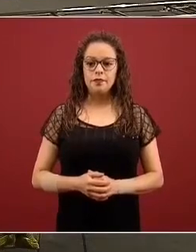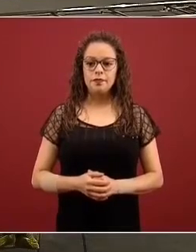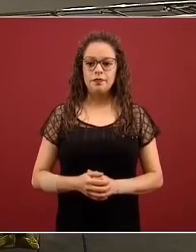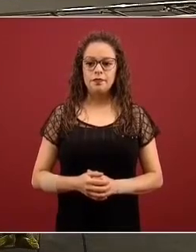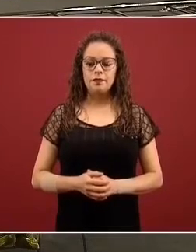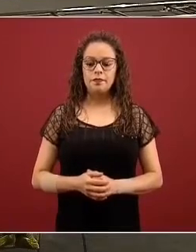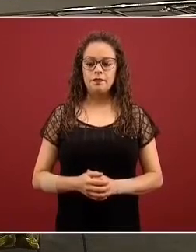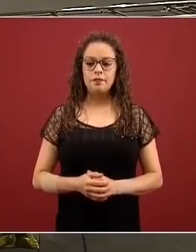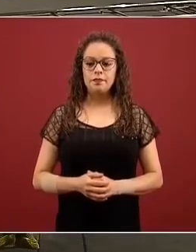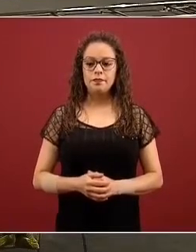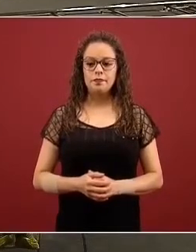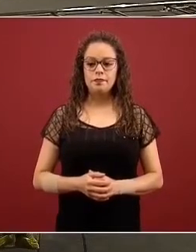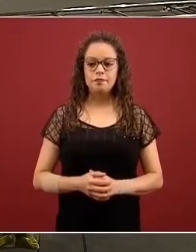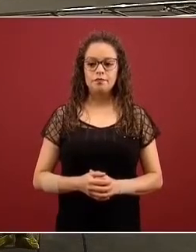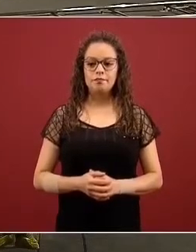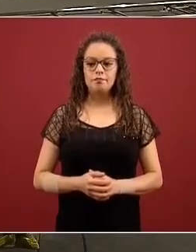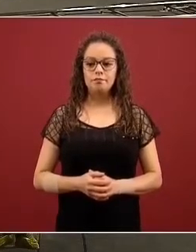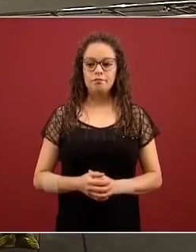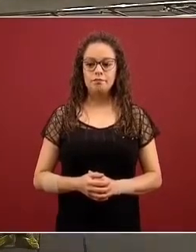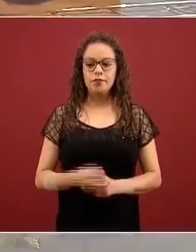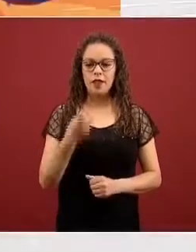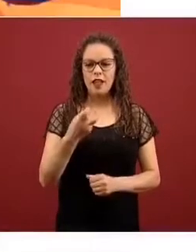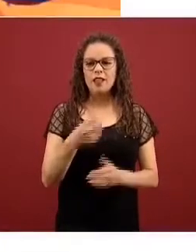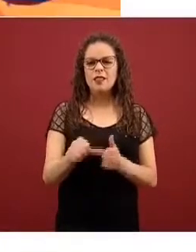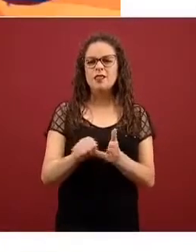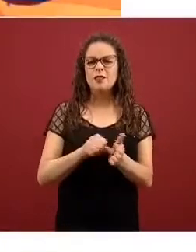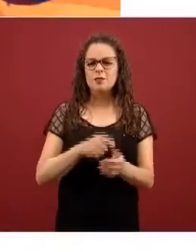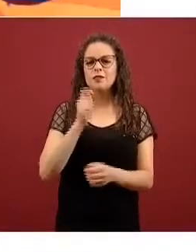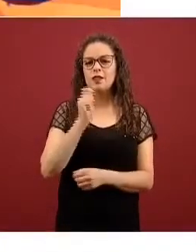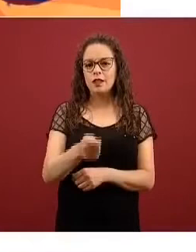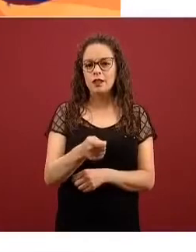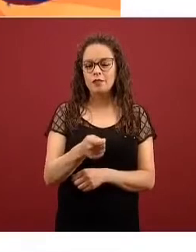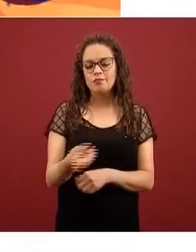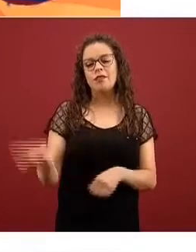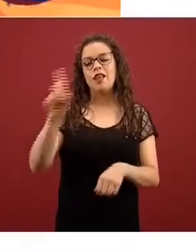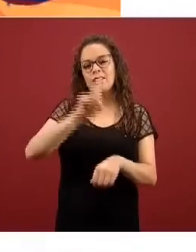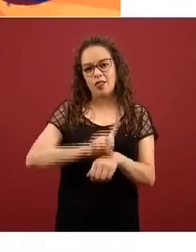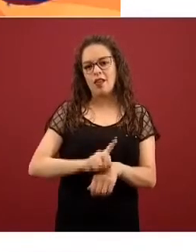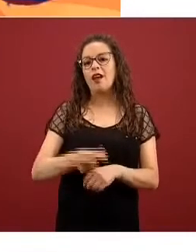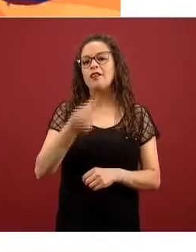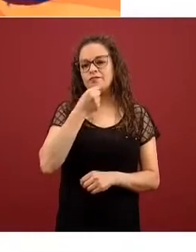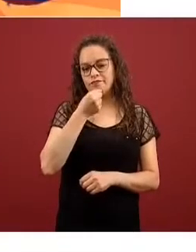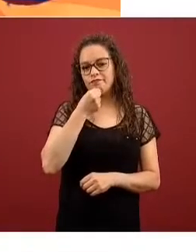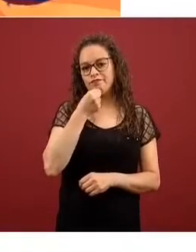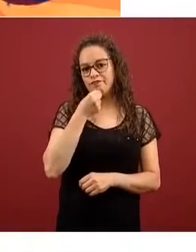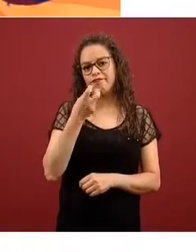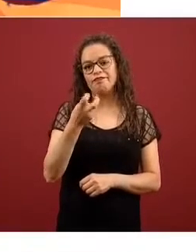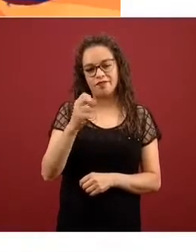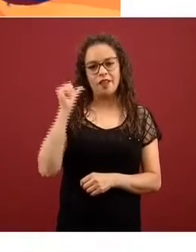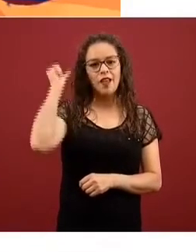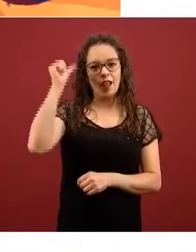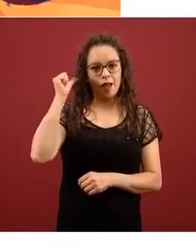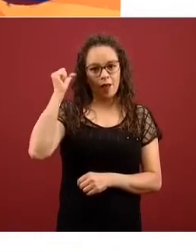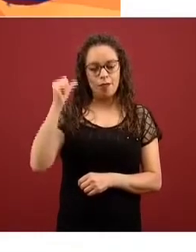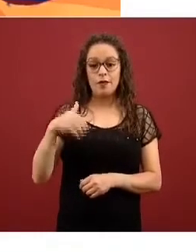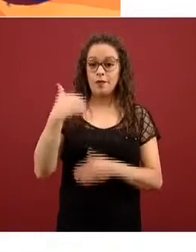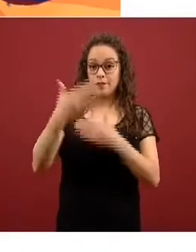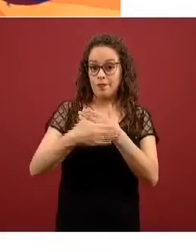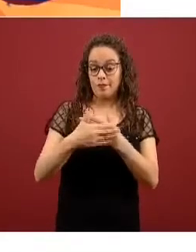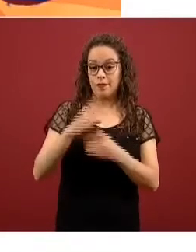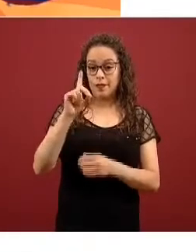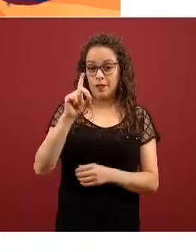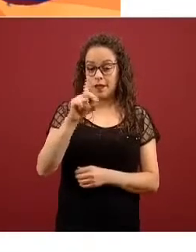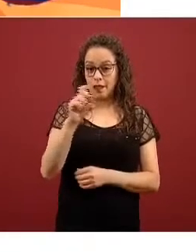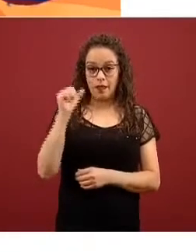Como cualquier niña o niño, seguro tienes muchas dudas sobre el coronavirus, incluso... El 30 de abril vamos a tener una sesión